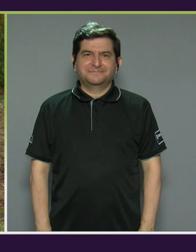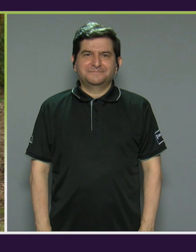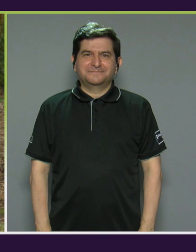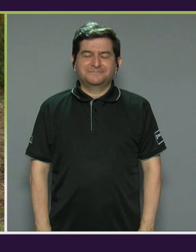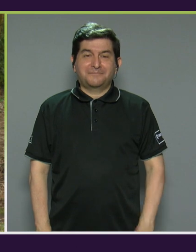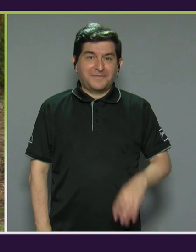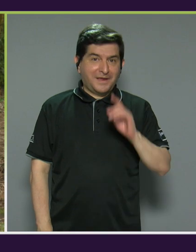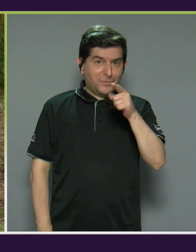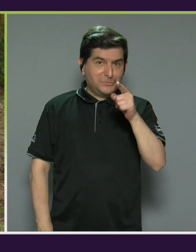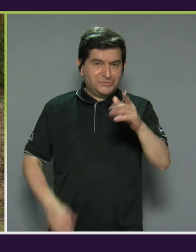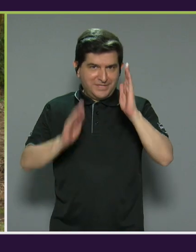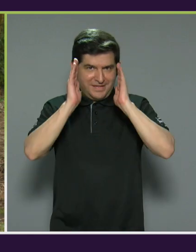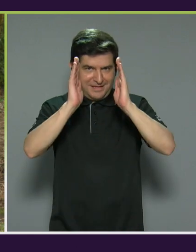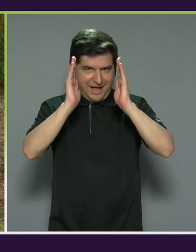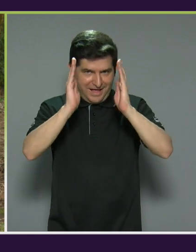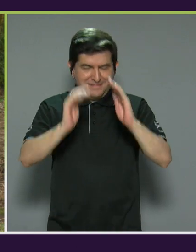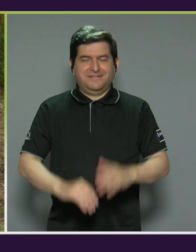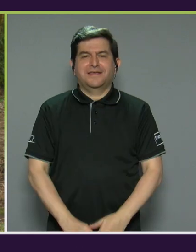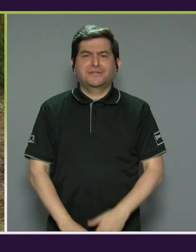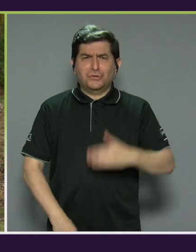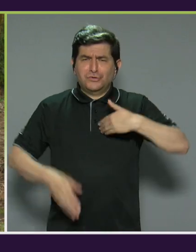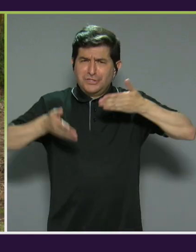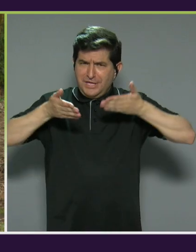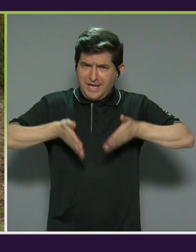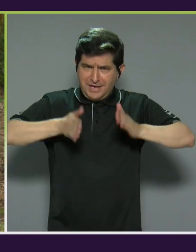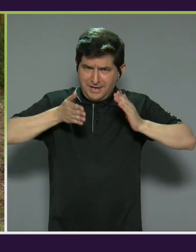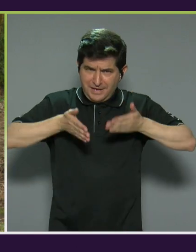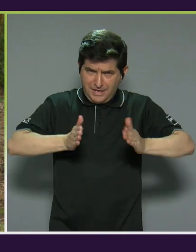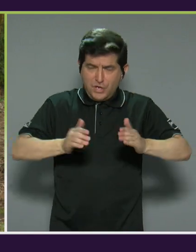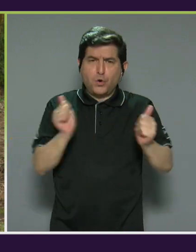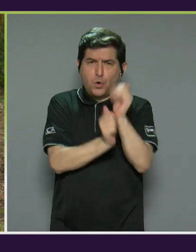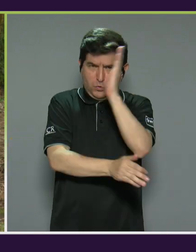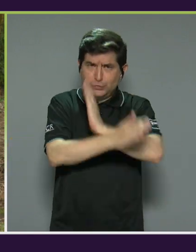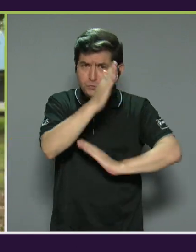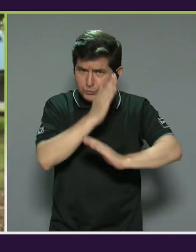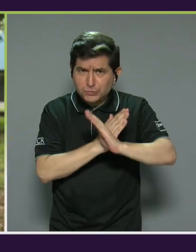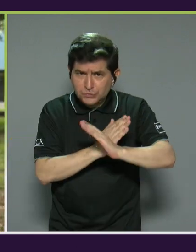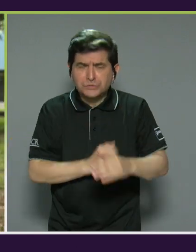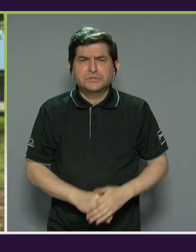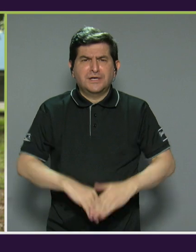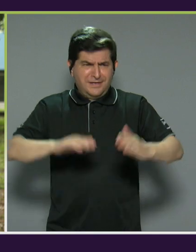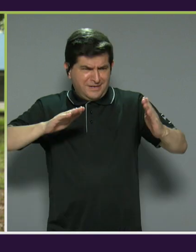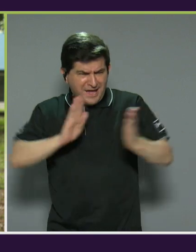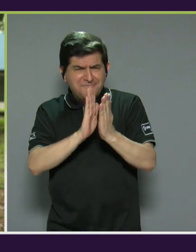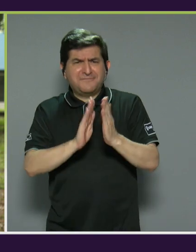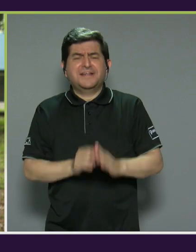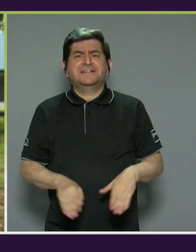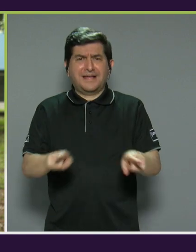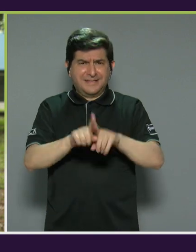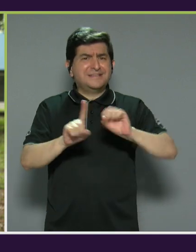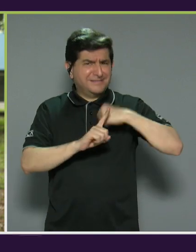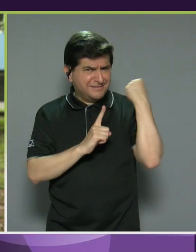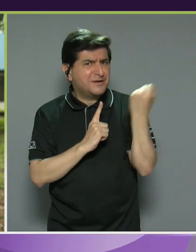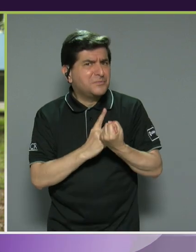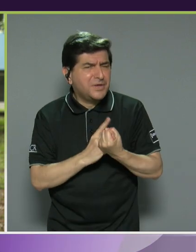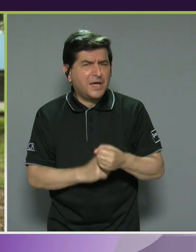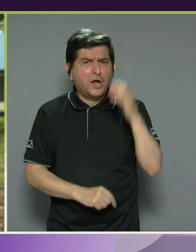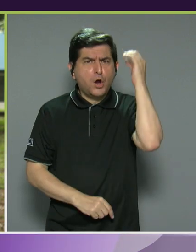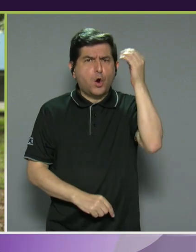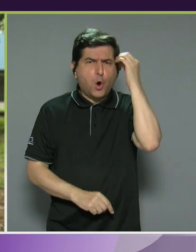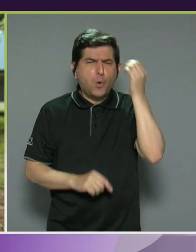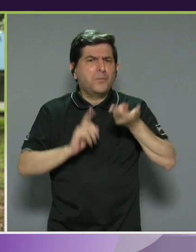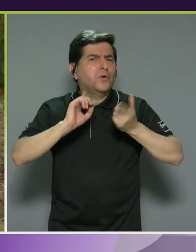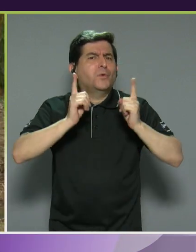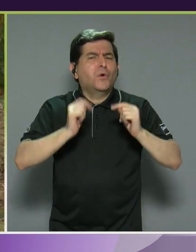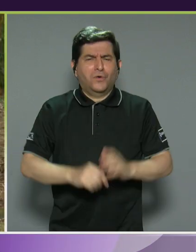Ustedes que nos sintonizan y tienen hijas o hijos con discapacidad han afrontado este dilema también. ¿Cuál es su opinión al